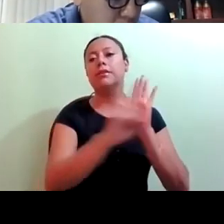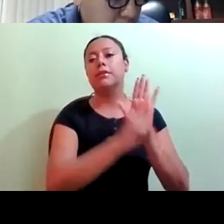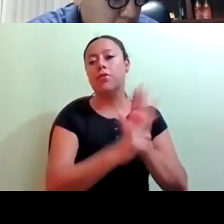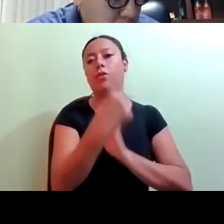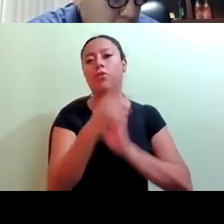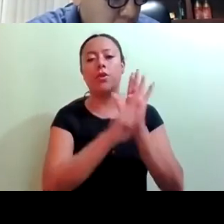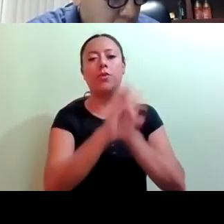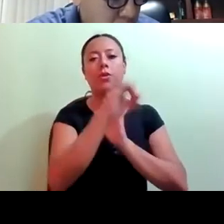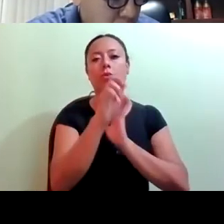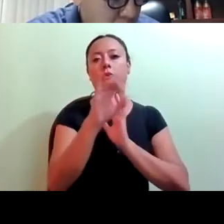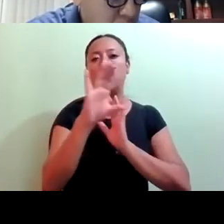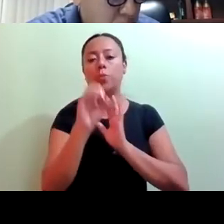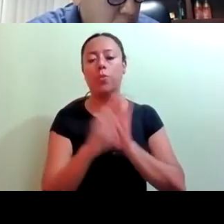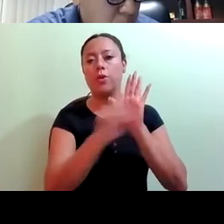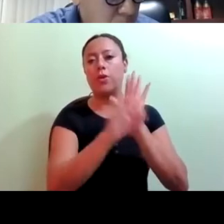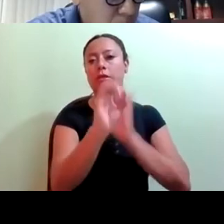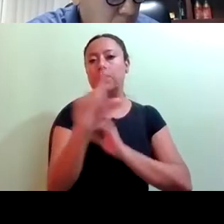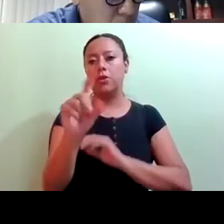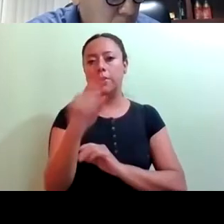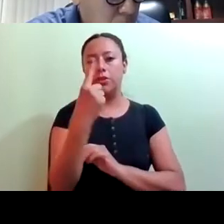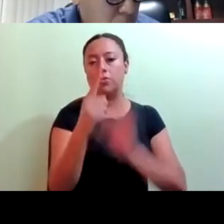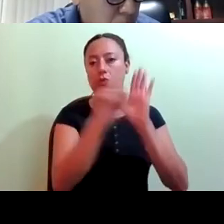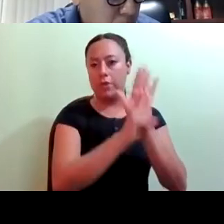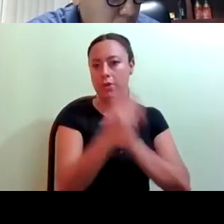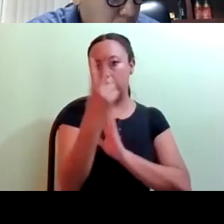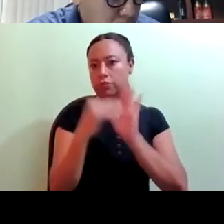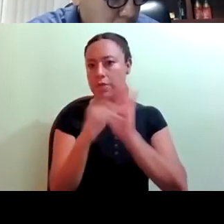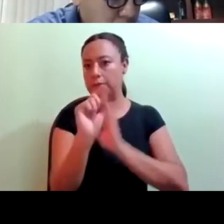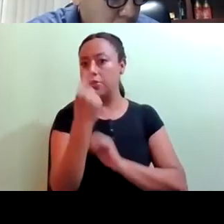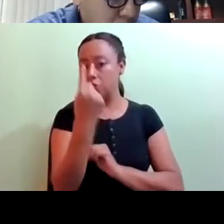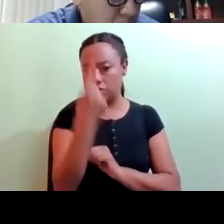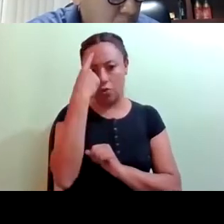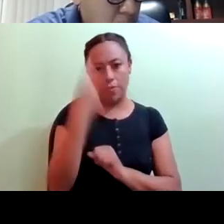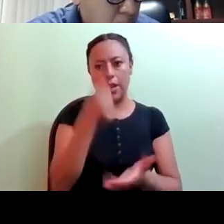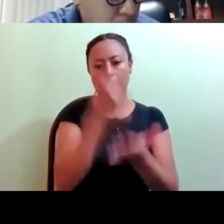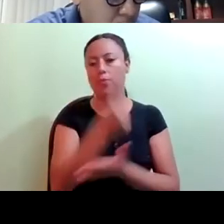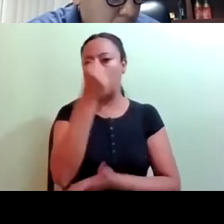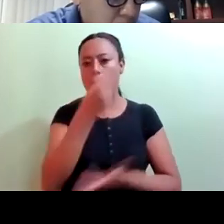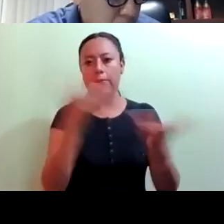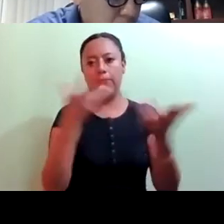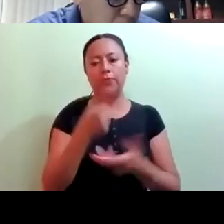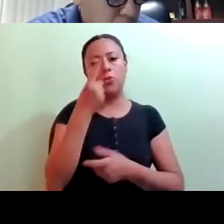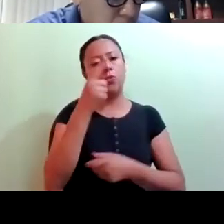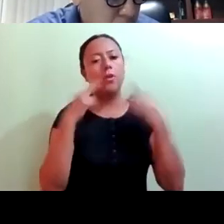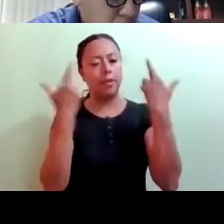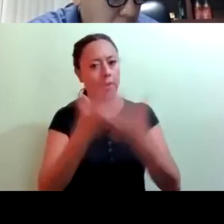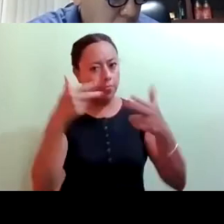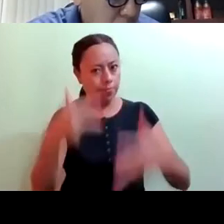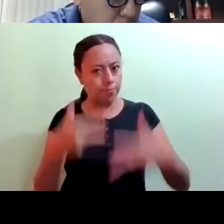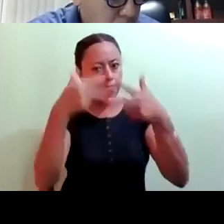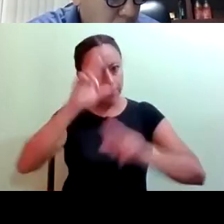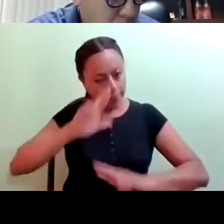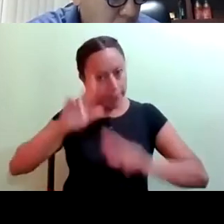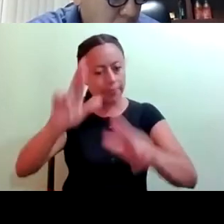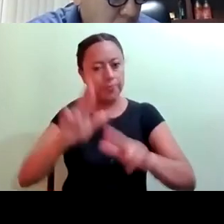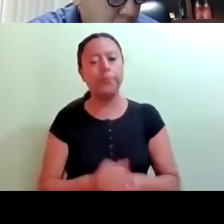-021-2021, por el que se aprueba la realización por vía remota de una sesión solemne con motivo del